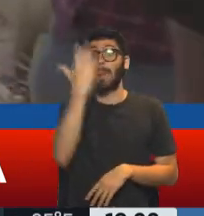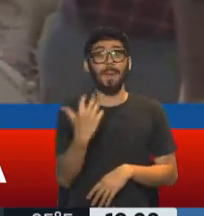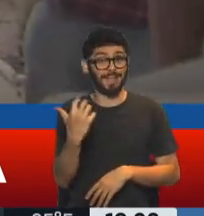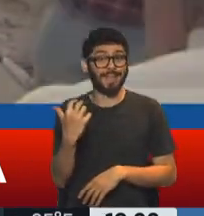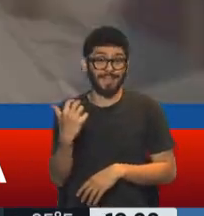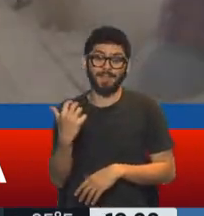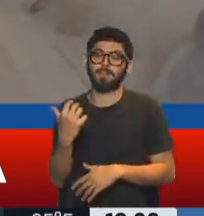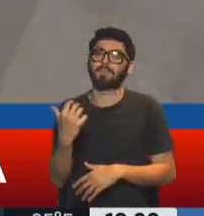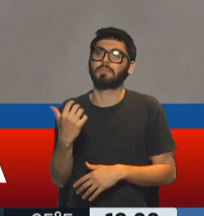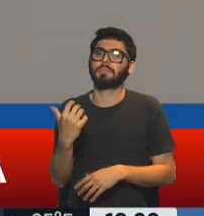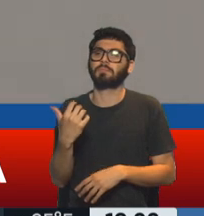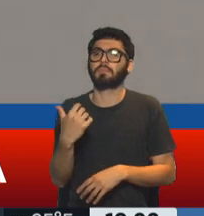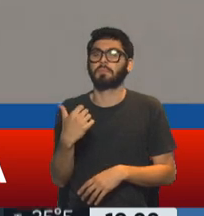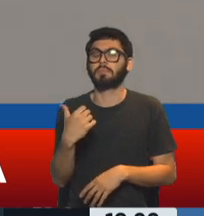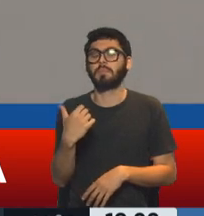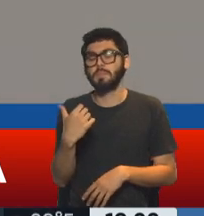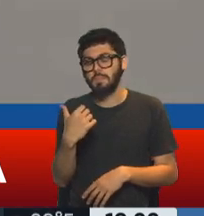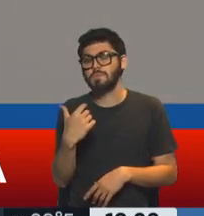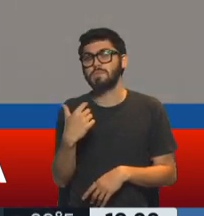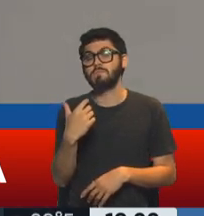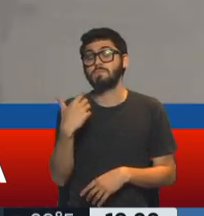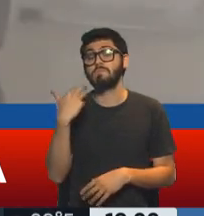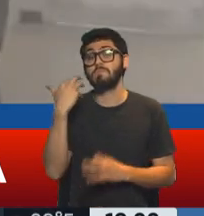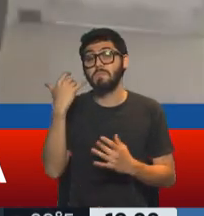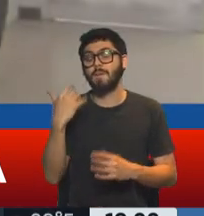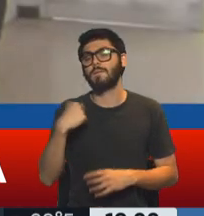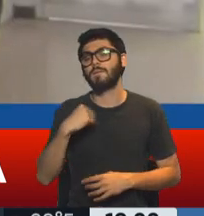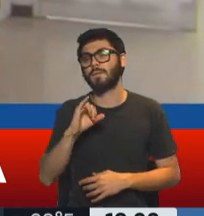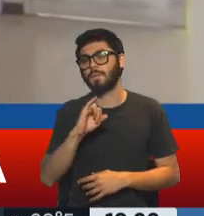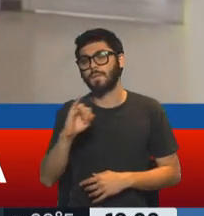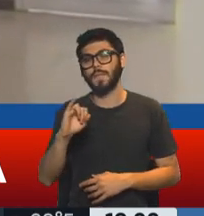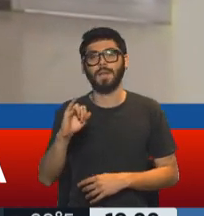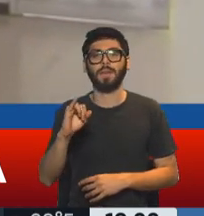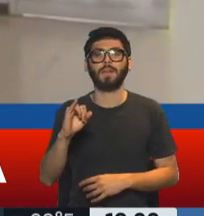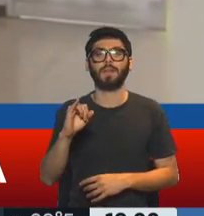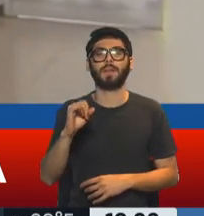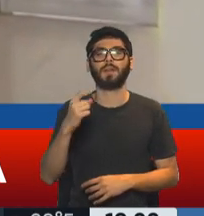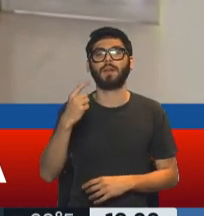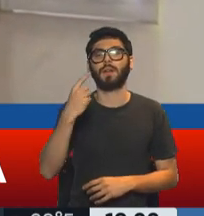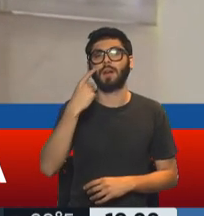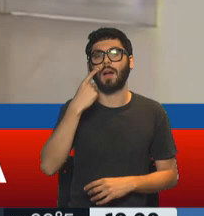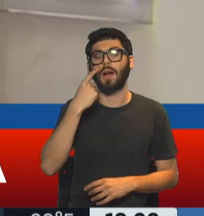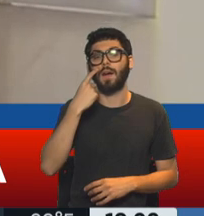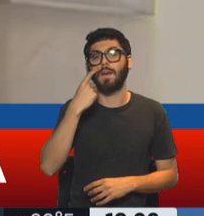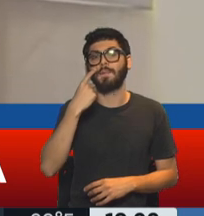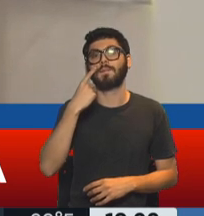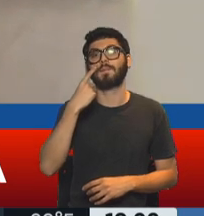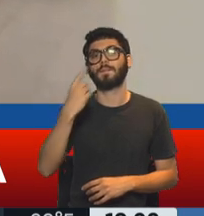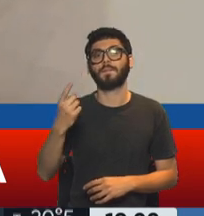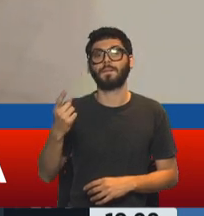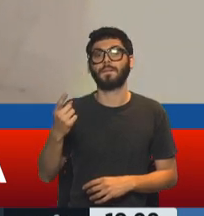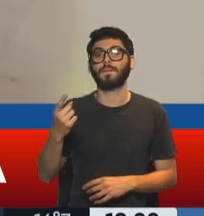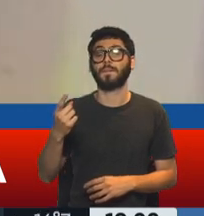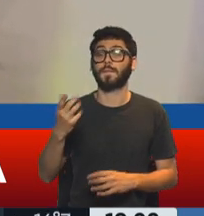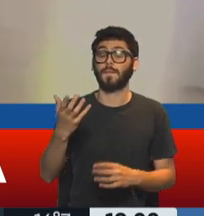cuando le dije que iba a venir a ver cómo se había puesto de